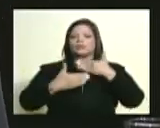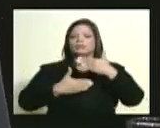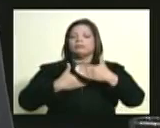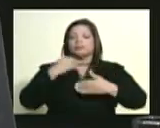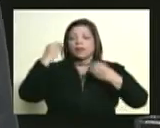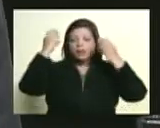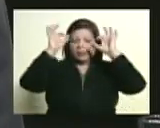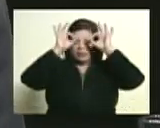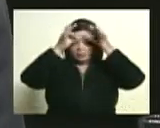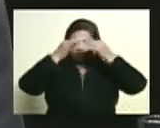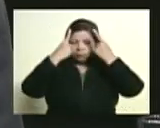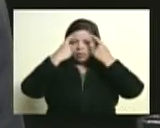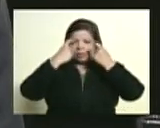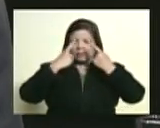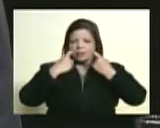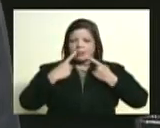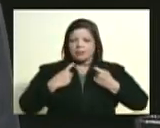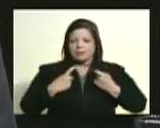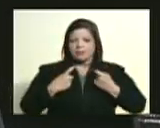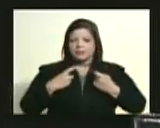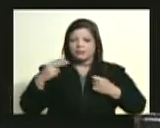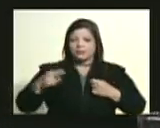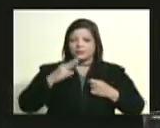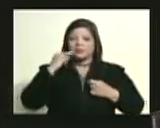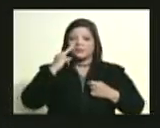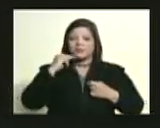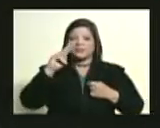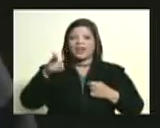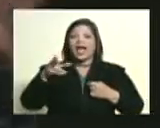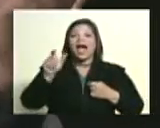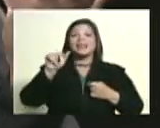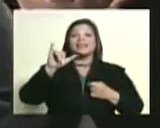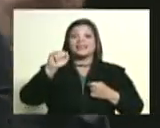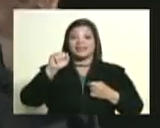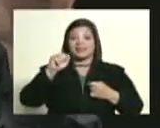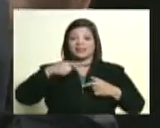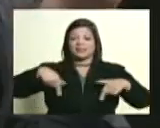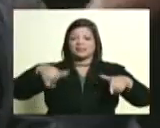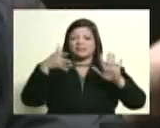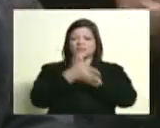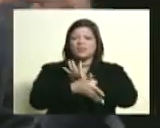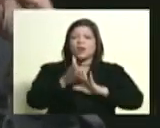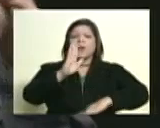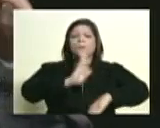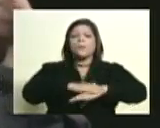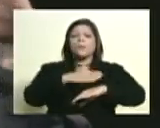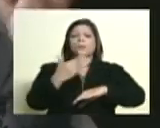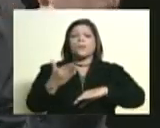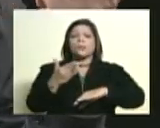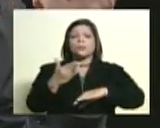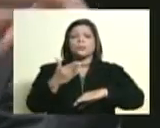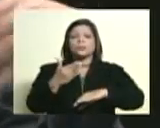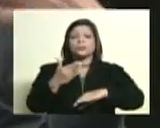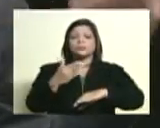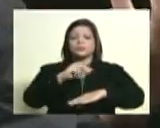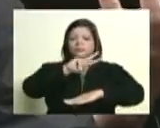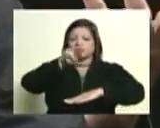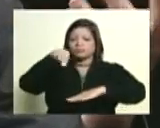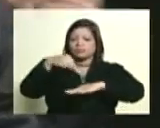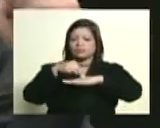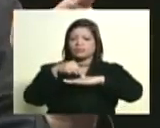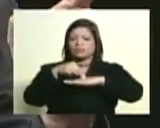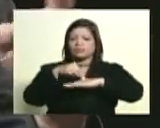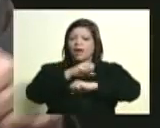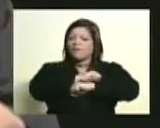reflexiona en Haití en Haití con Petión cuáles son las causas por qué la segunda república había